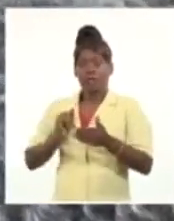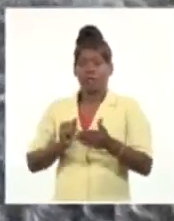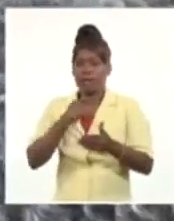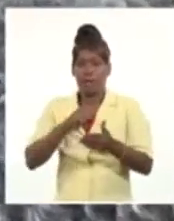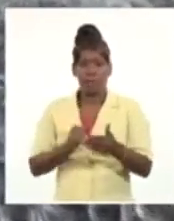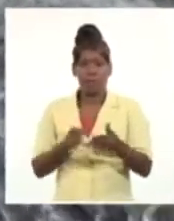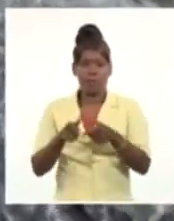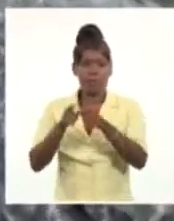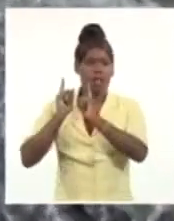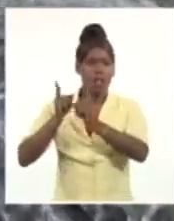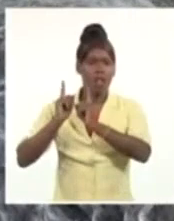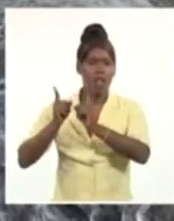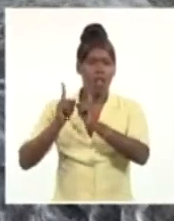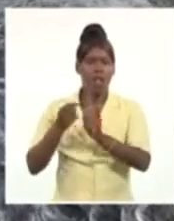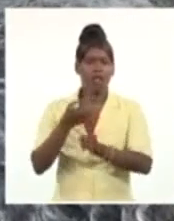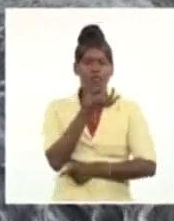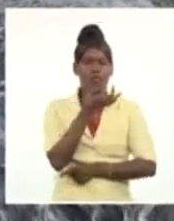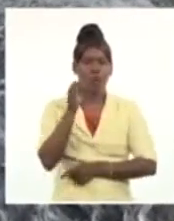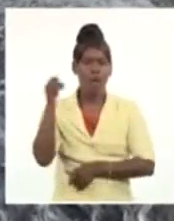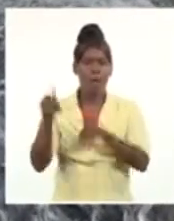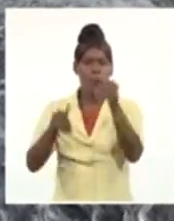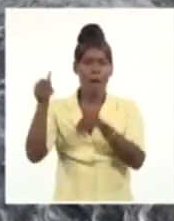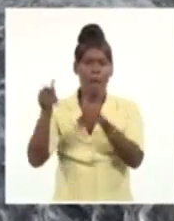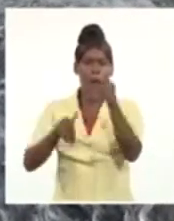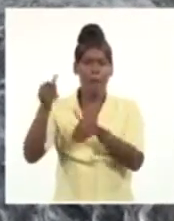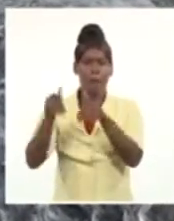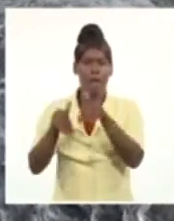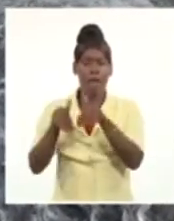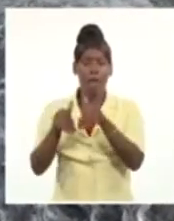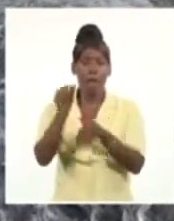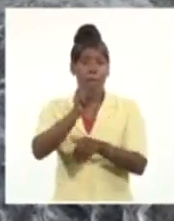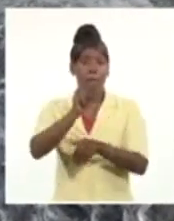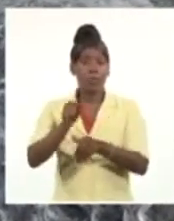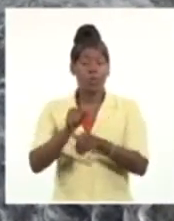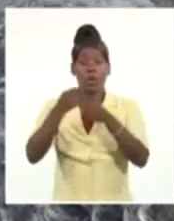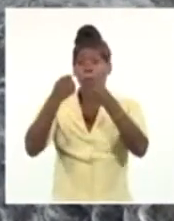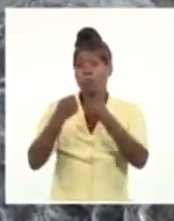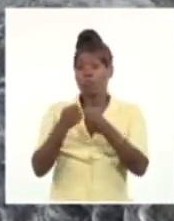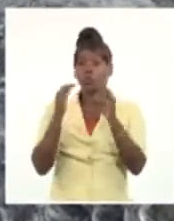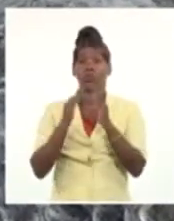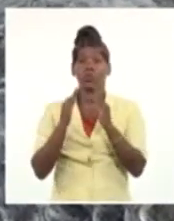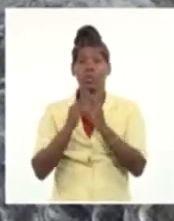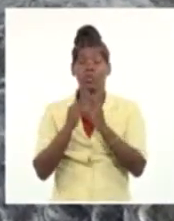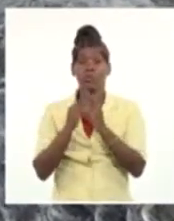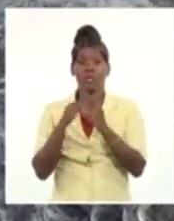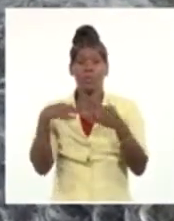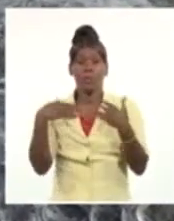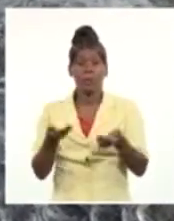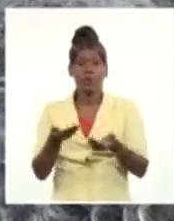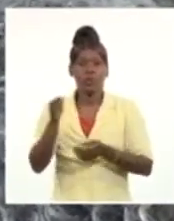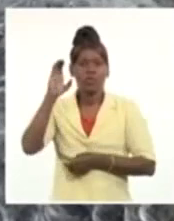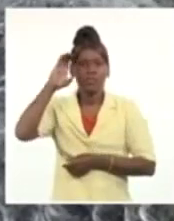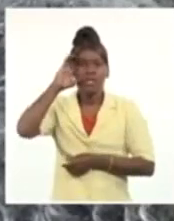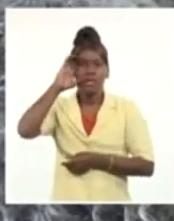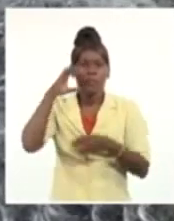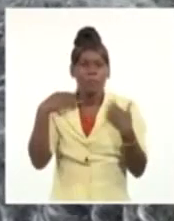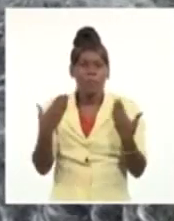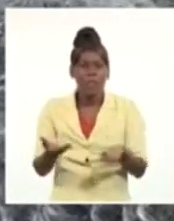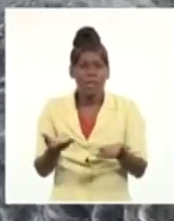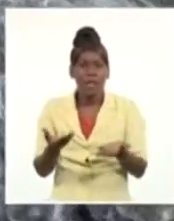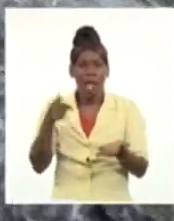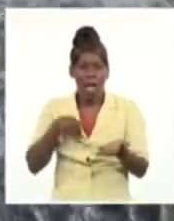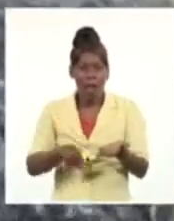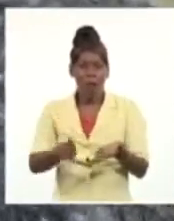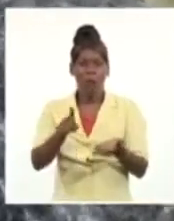hubo asambleas en los barrios, y si tú no fuiste, o si fuiste ni te enteraste de lo que hiciste, luego no puedes decir que no se rinda